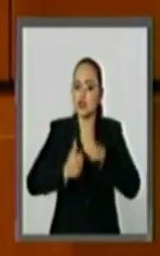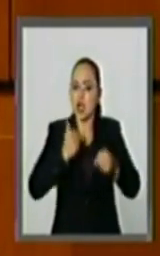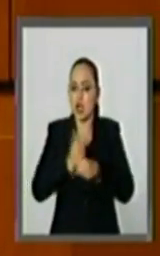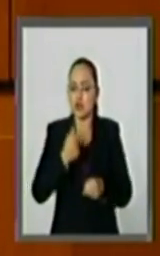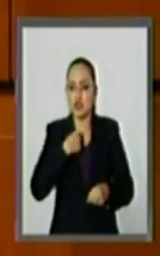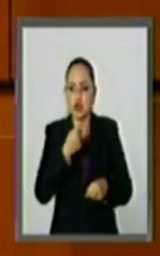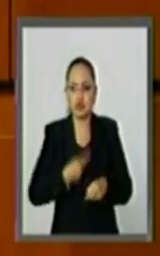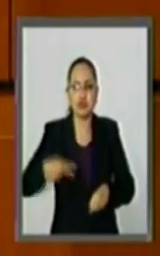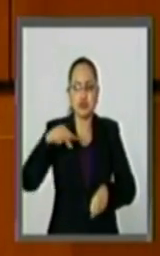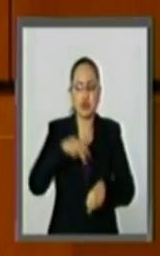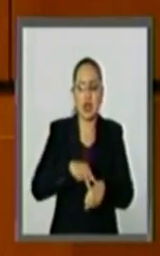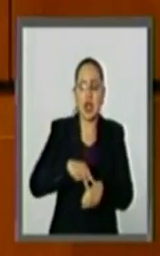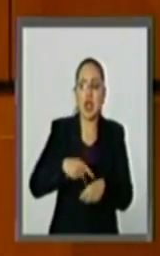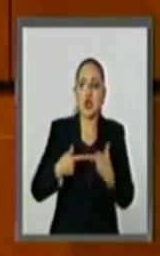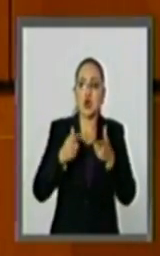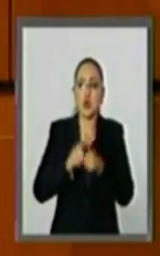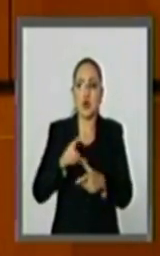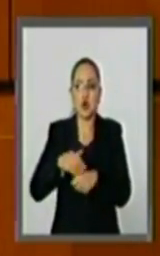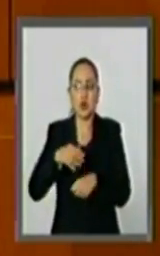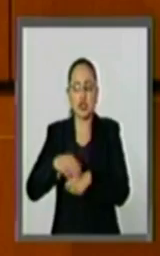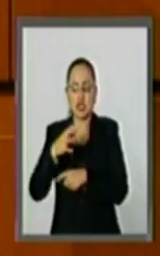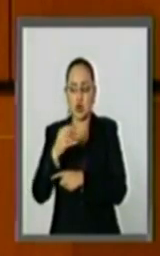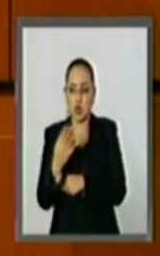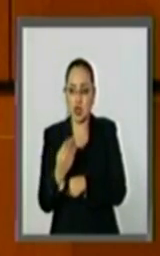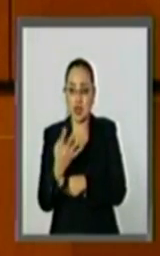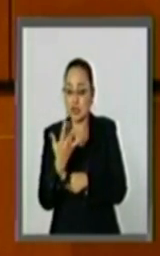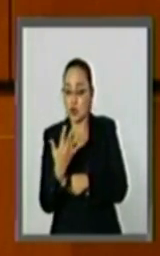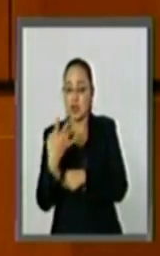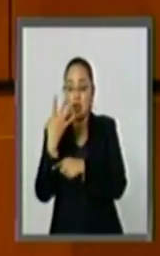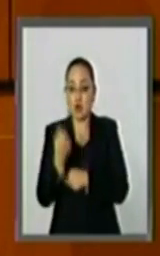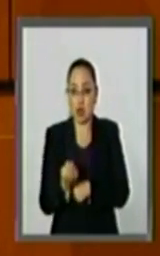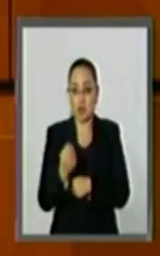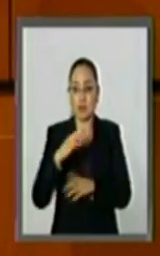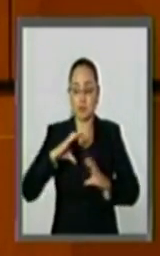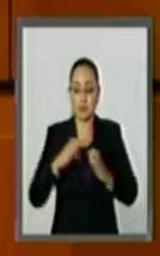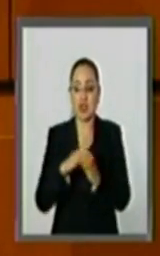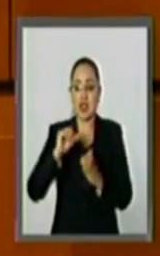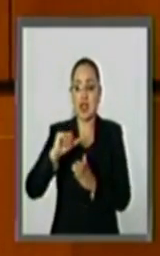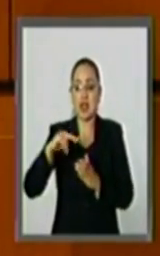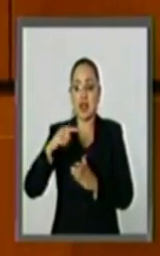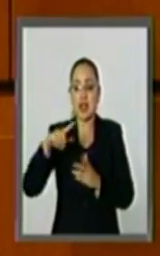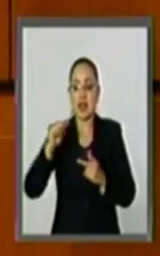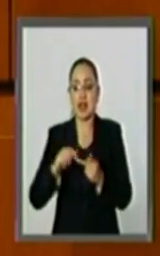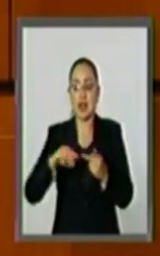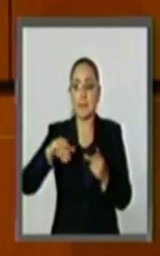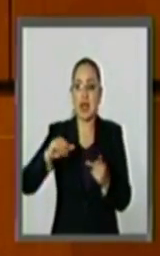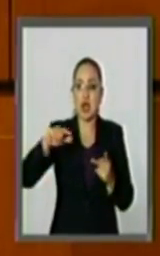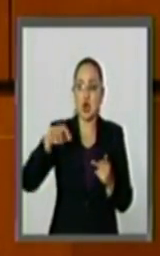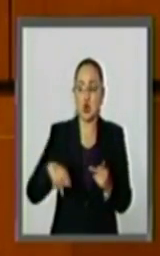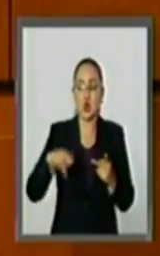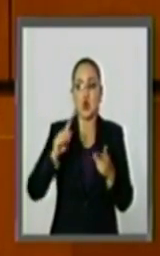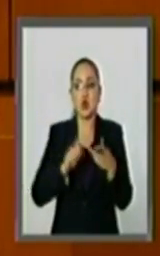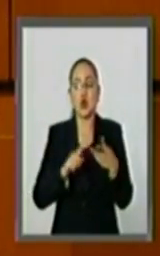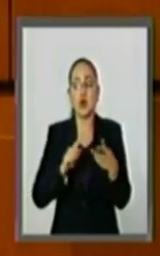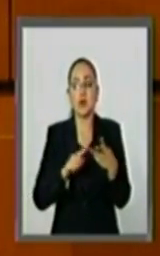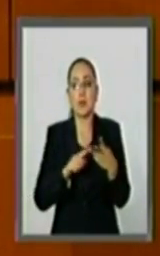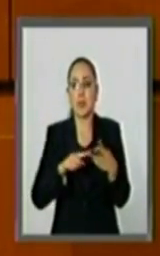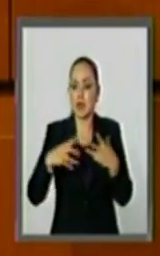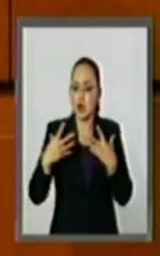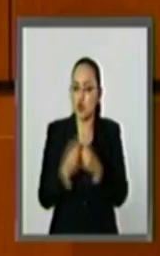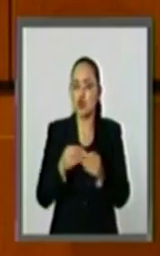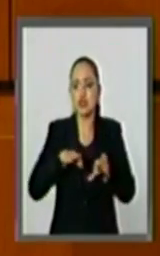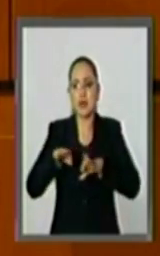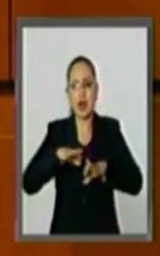la 59 legislatura trabajamos con Angélica de la Peña, con Malú Micher, trabajamos